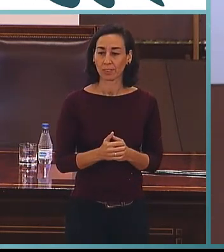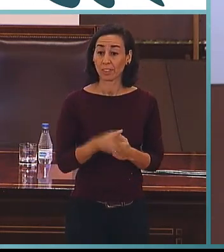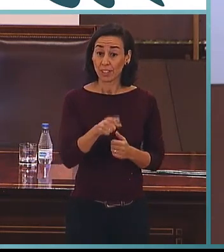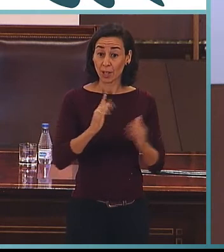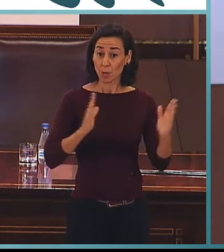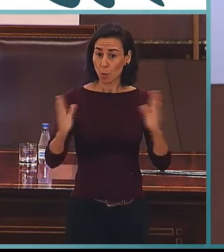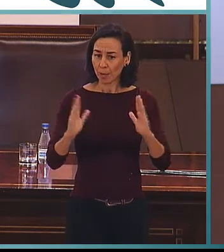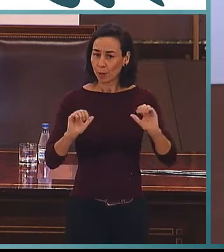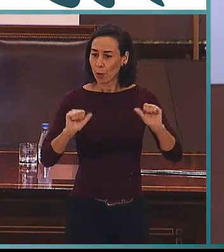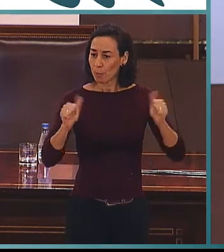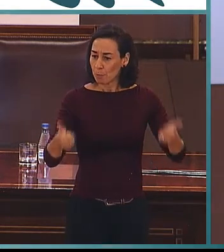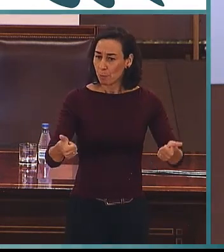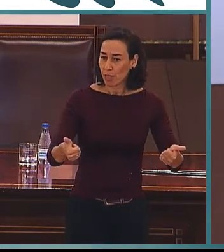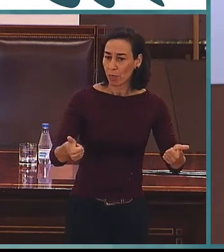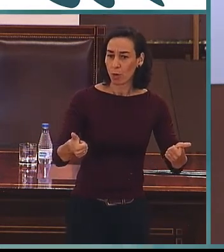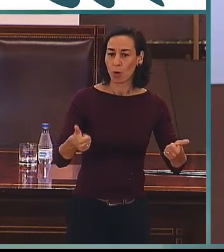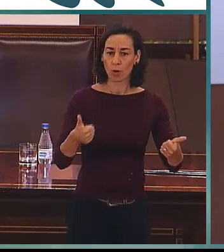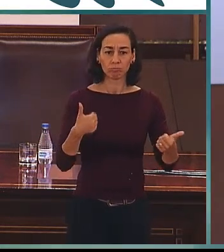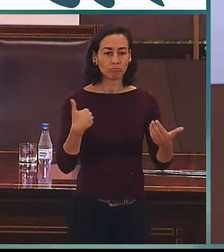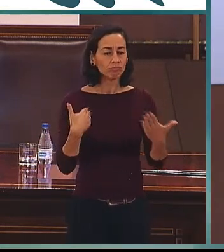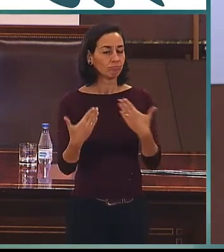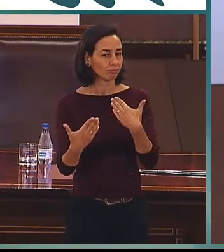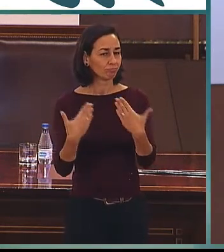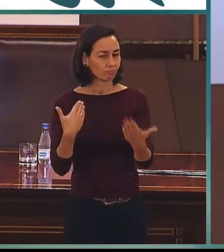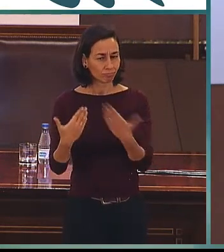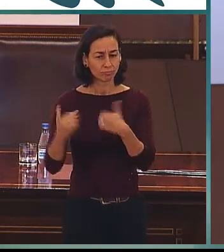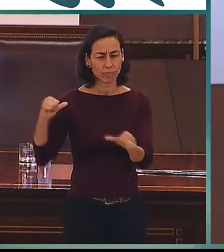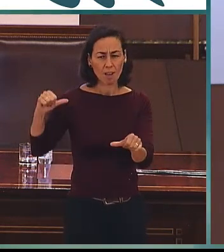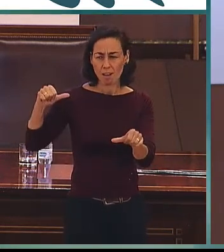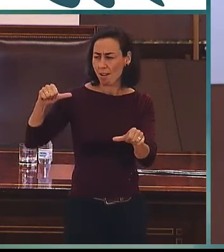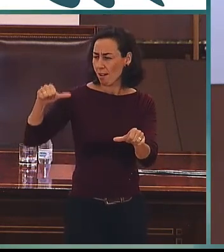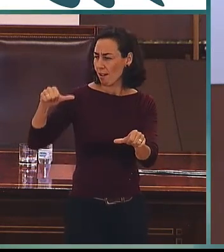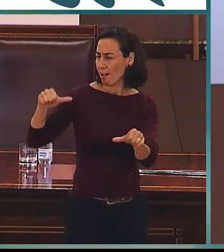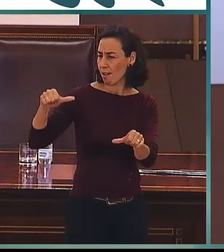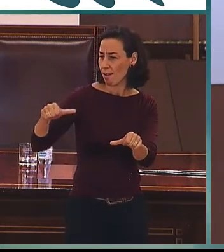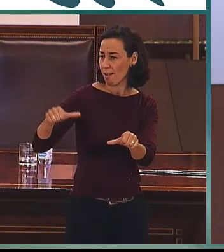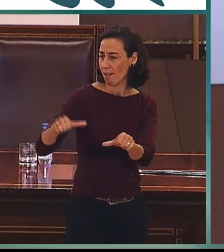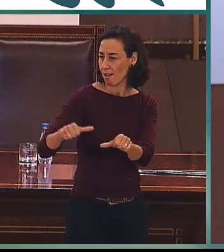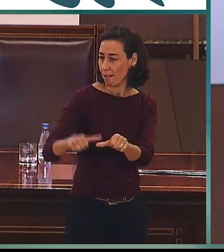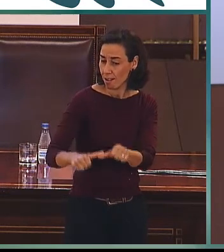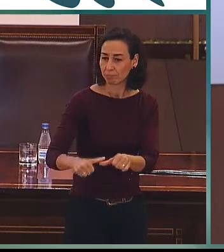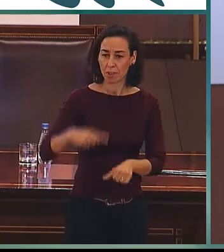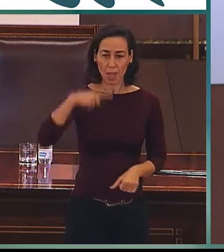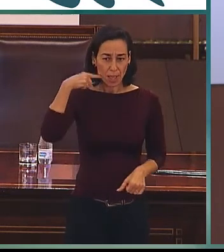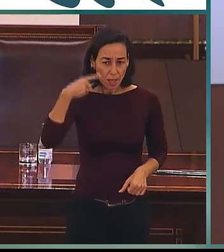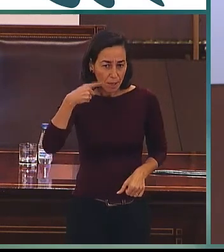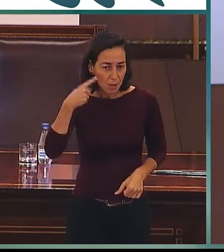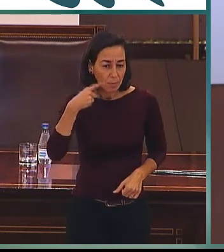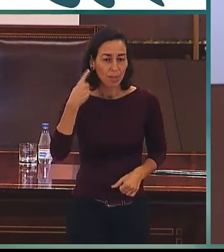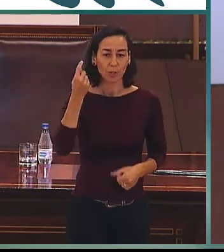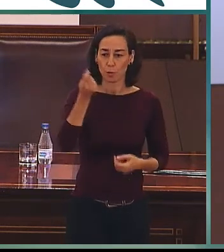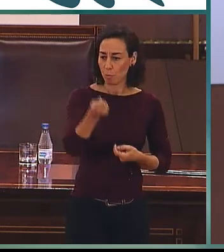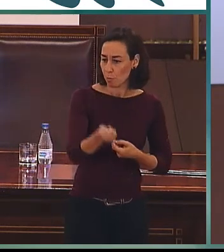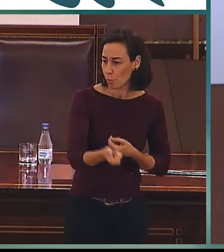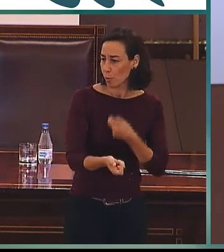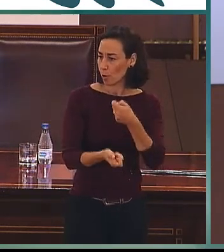comenzó una relación de mucho tiempo, de años, en los que vi cómo Emilio iba, digamos,